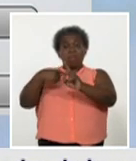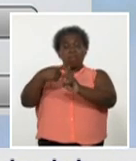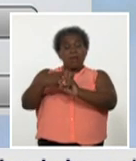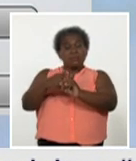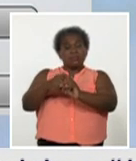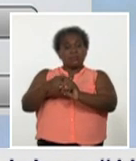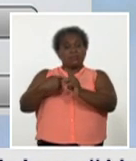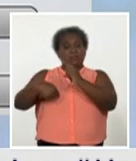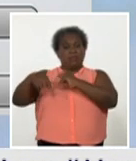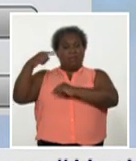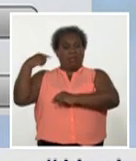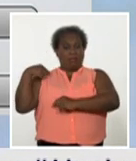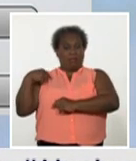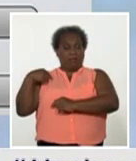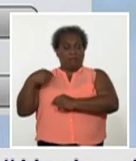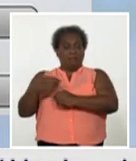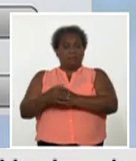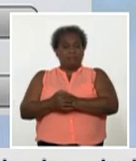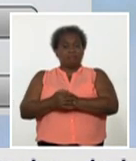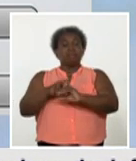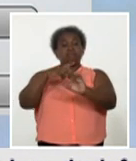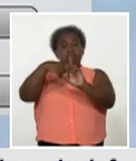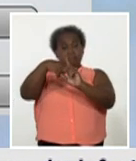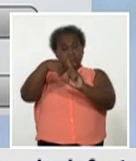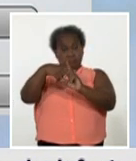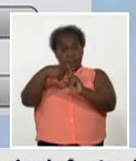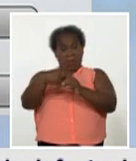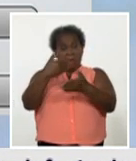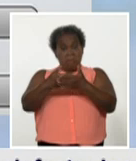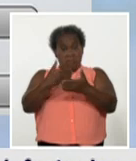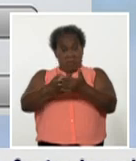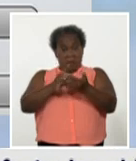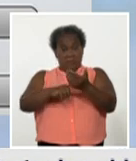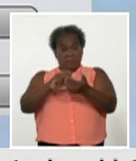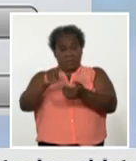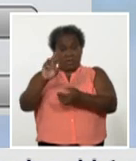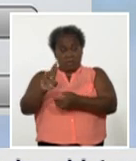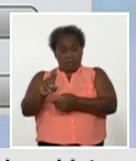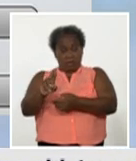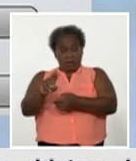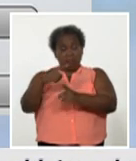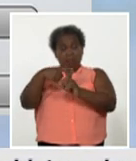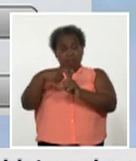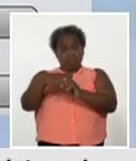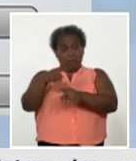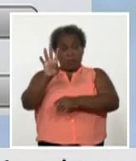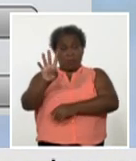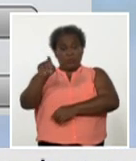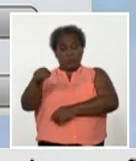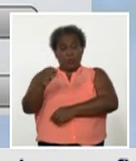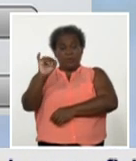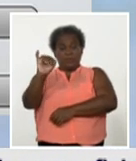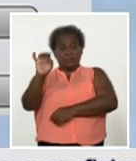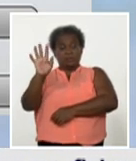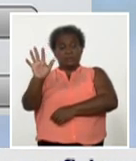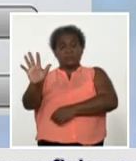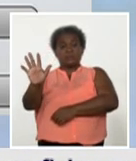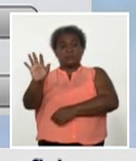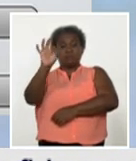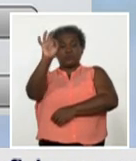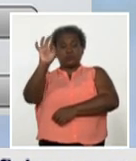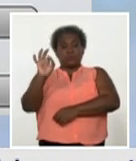y una positividad de las muestras analizadas de un 4,65%.